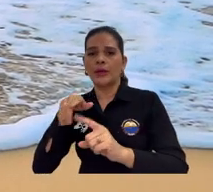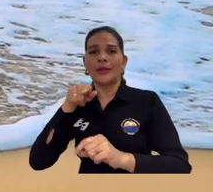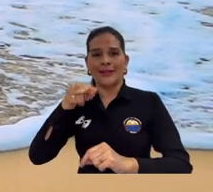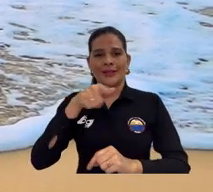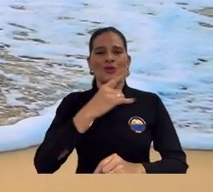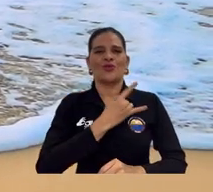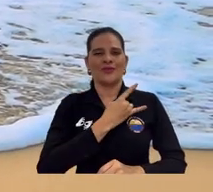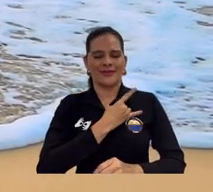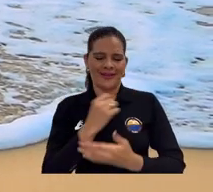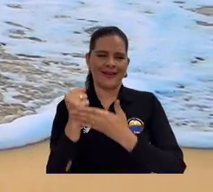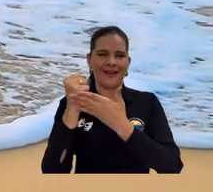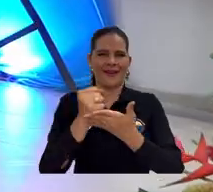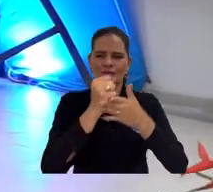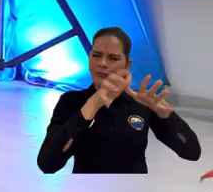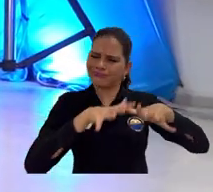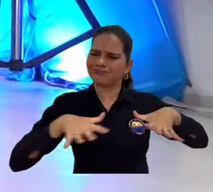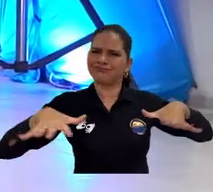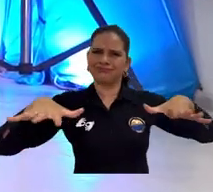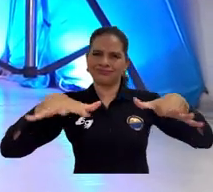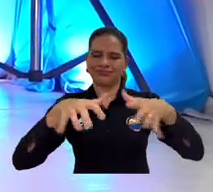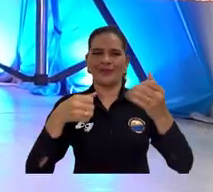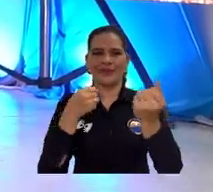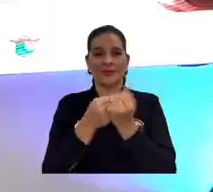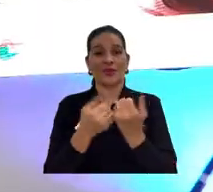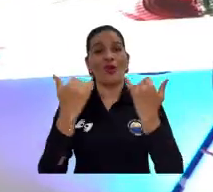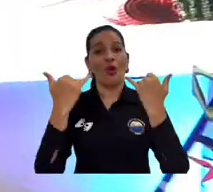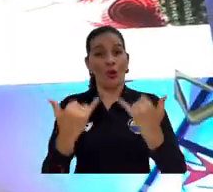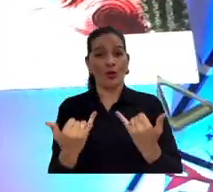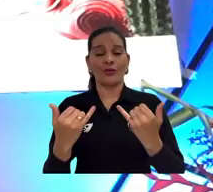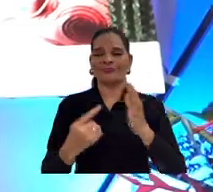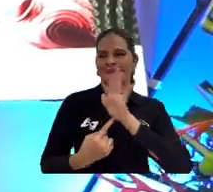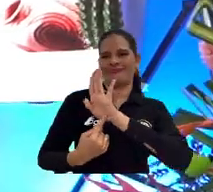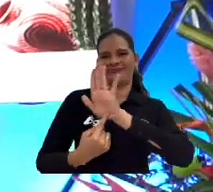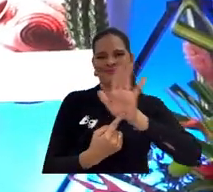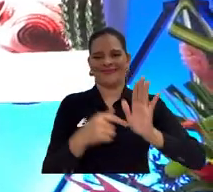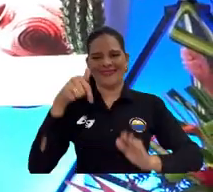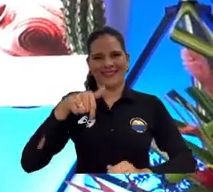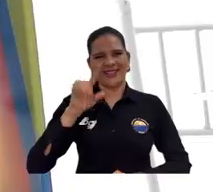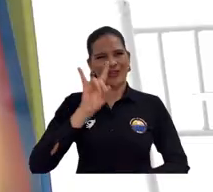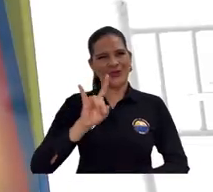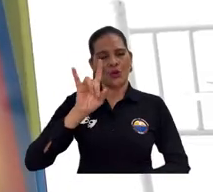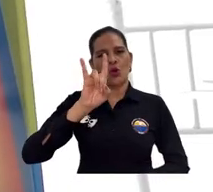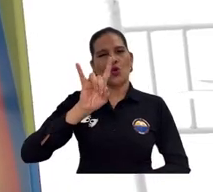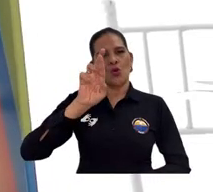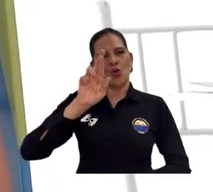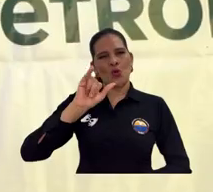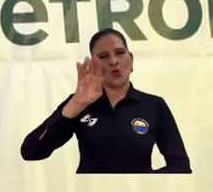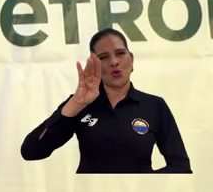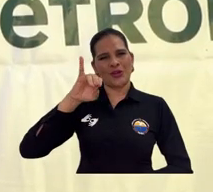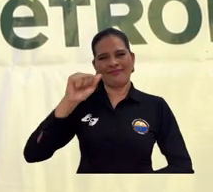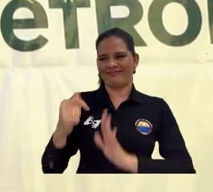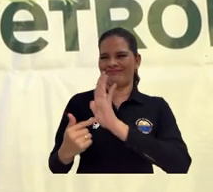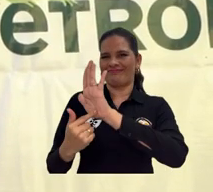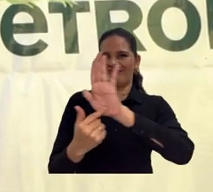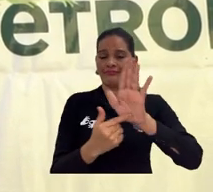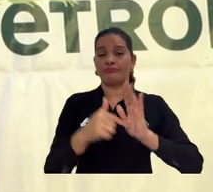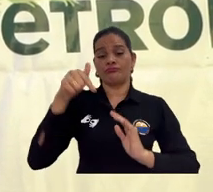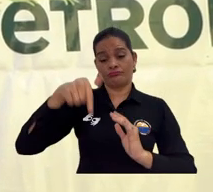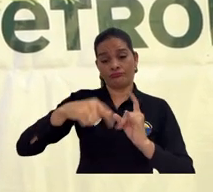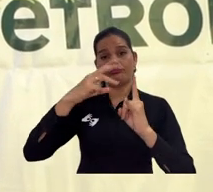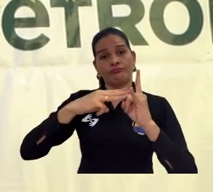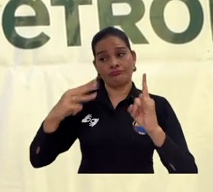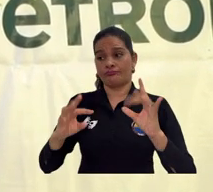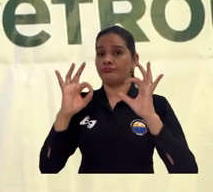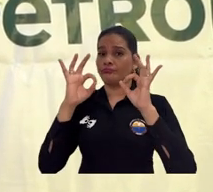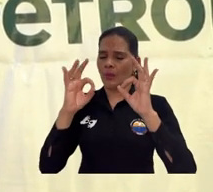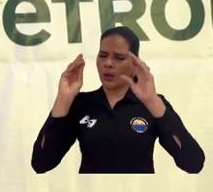construir territorio. Hoy lo hacemos a través de un gran proyecto como lo es Posicionando Uribia. Y en este caso creo que